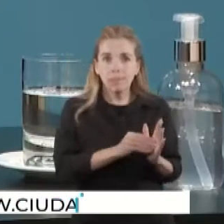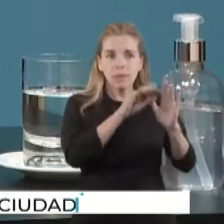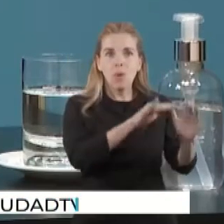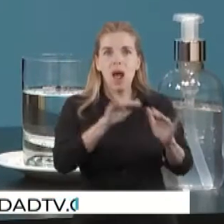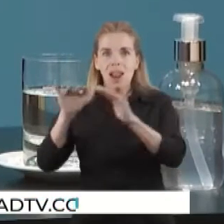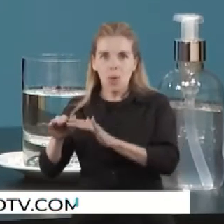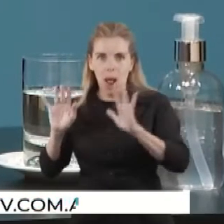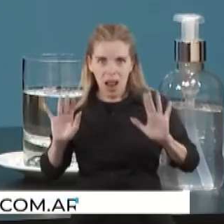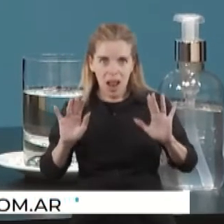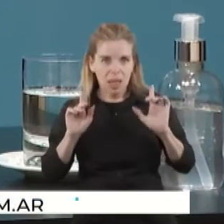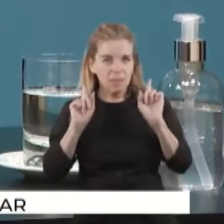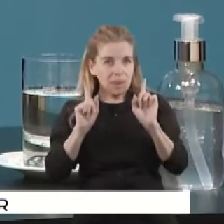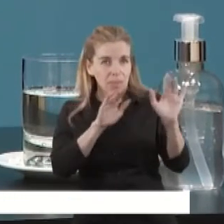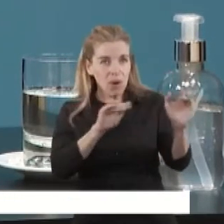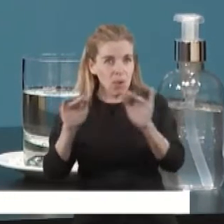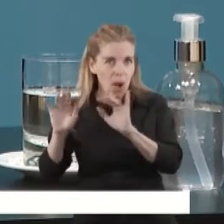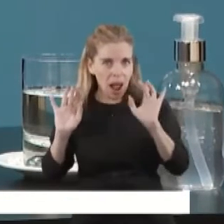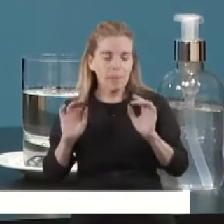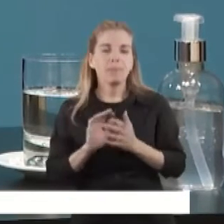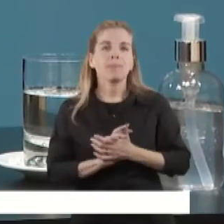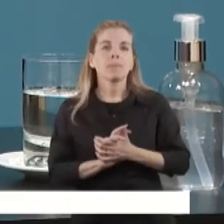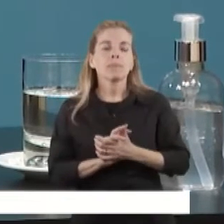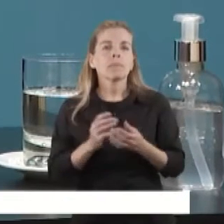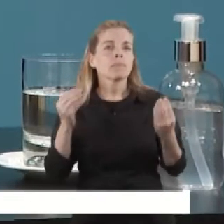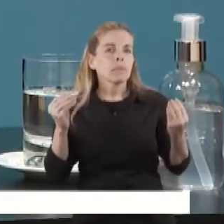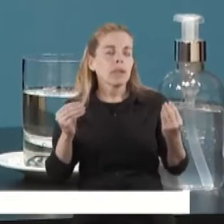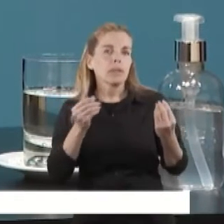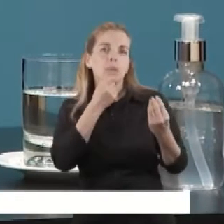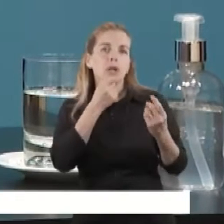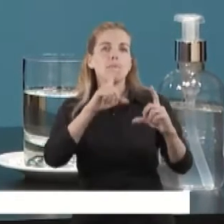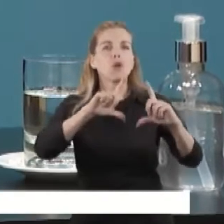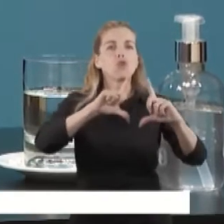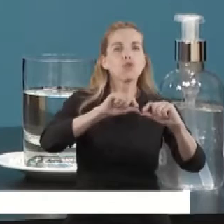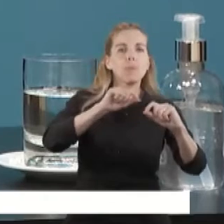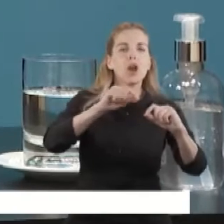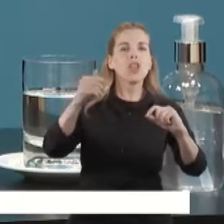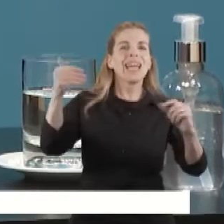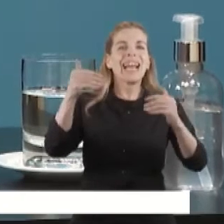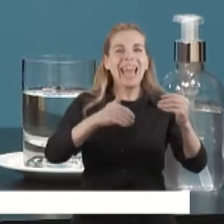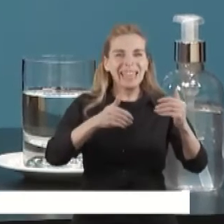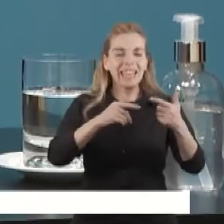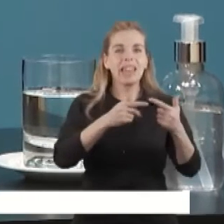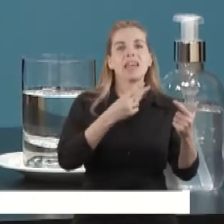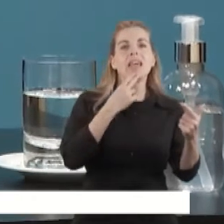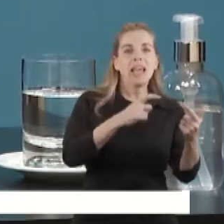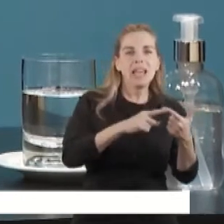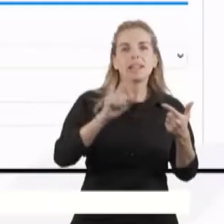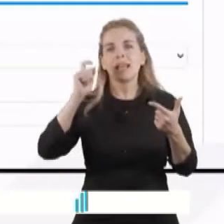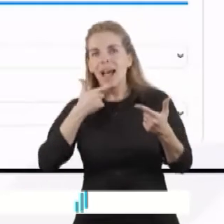llenan de una forma diferente. Los datos del servicio, que es el número de cuenta o de cliente y también el número de medidor,